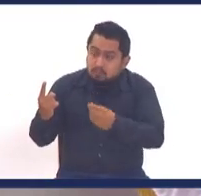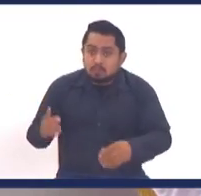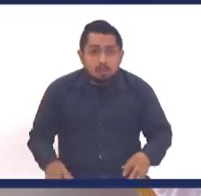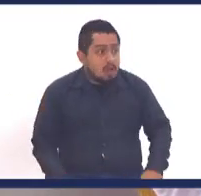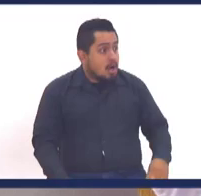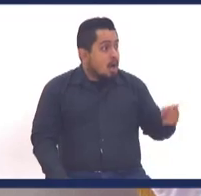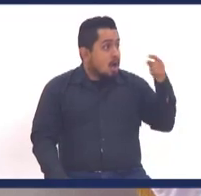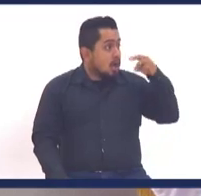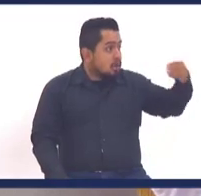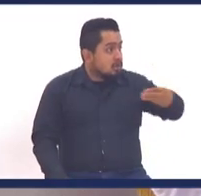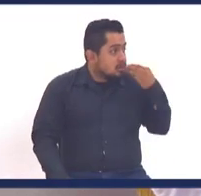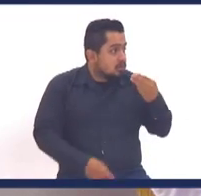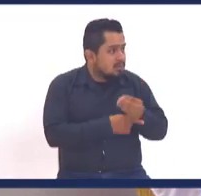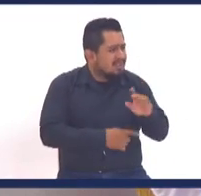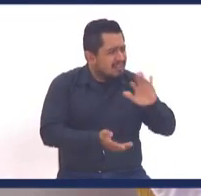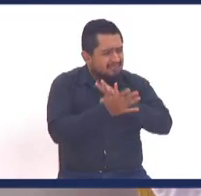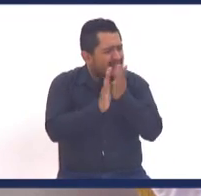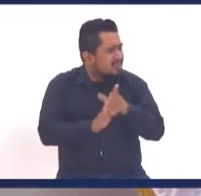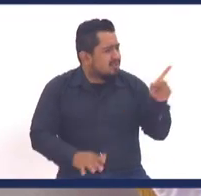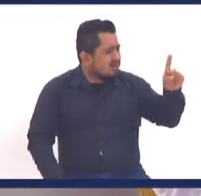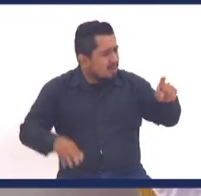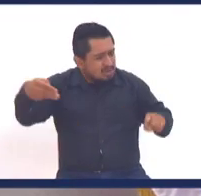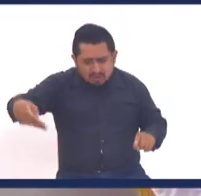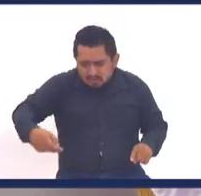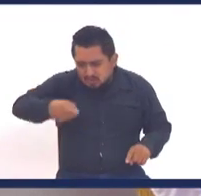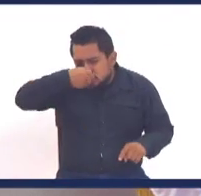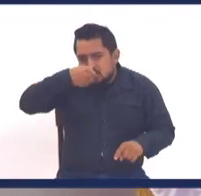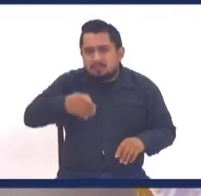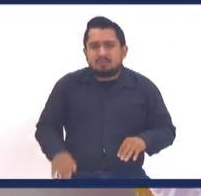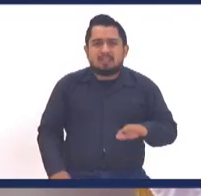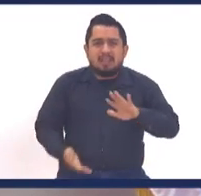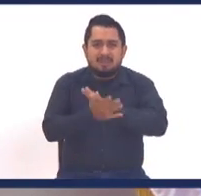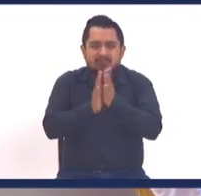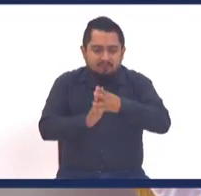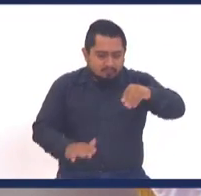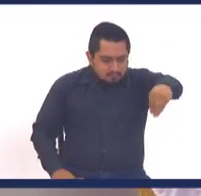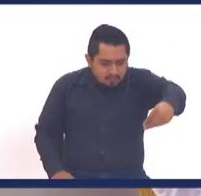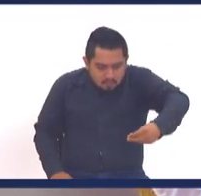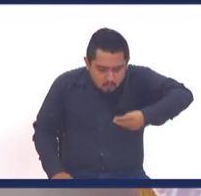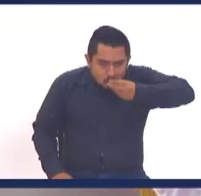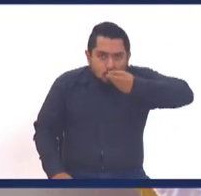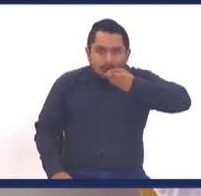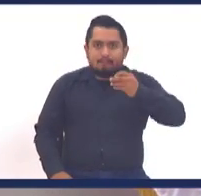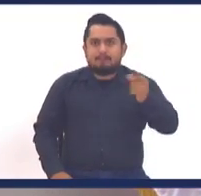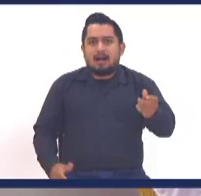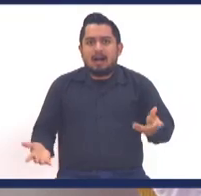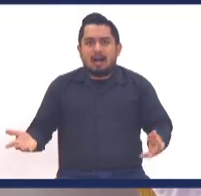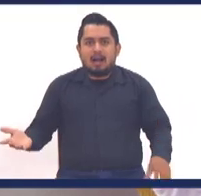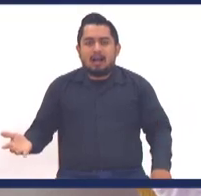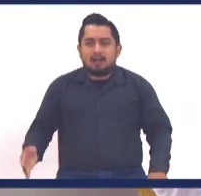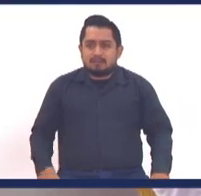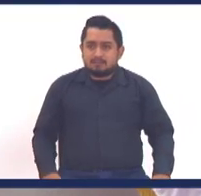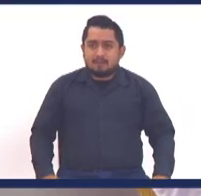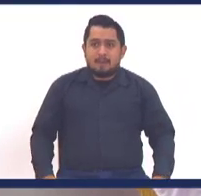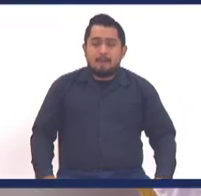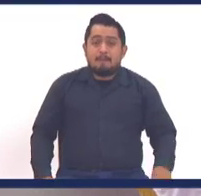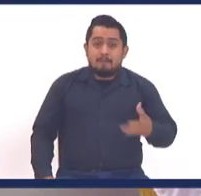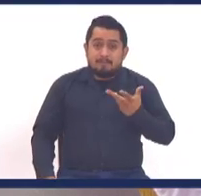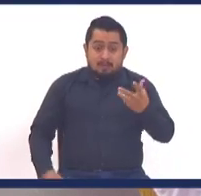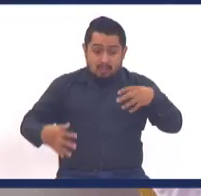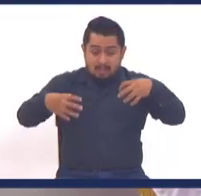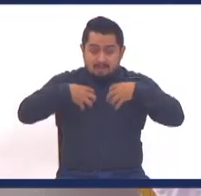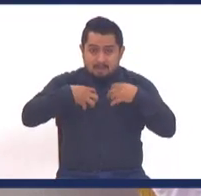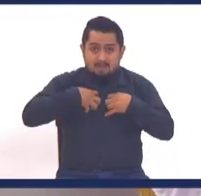mire, aquí le doy el tenedor, mejor trágame otra tortilla, porque con la tortilla, ¿qué hace el salvadoreño? La vuelta, ok, cuando nosotros estamos